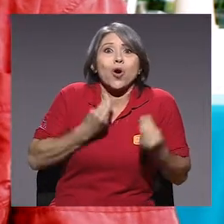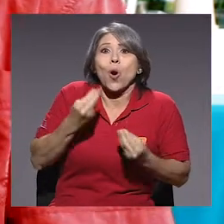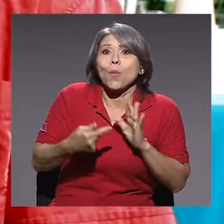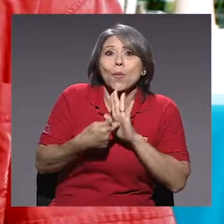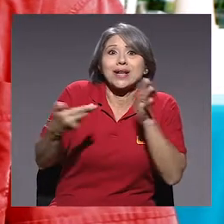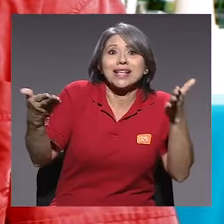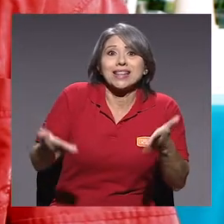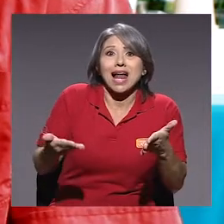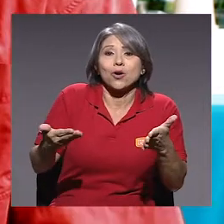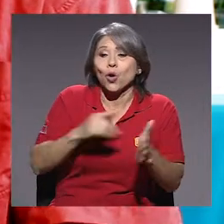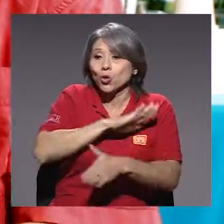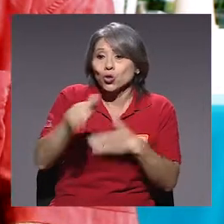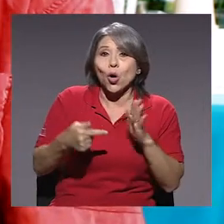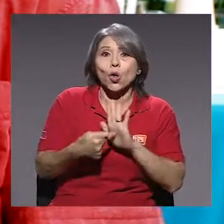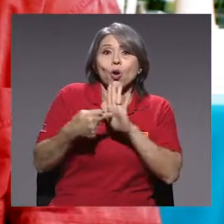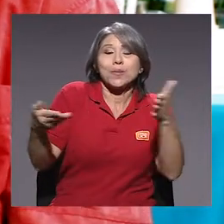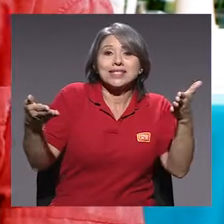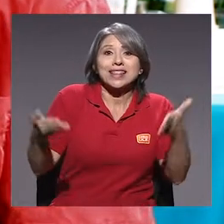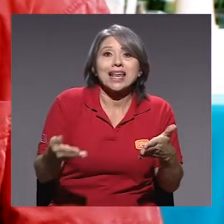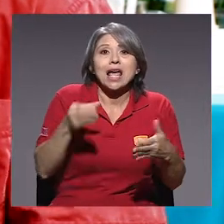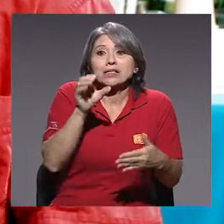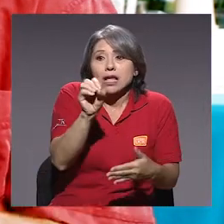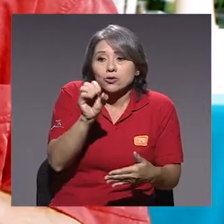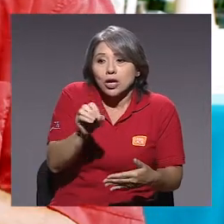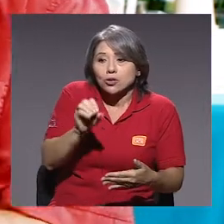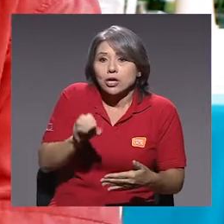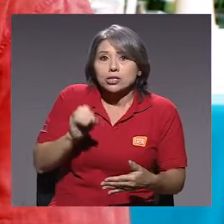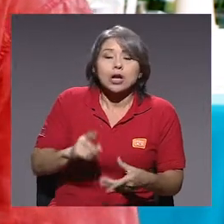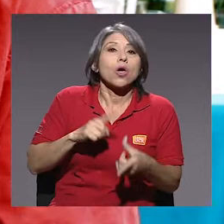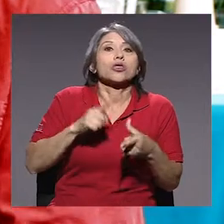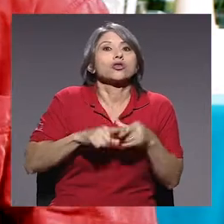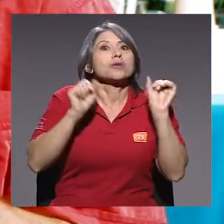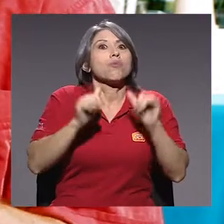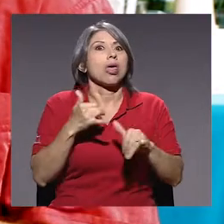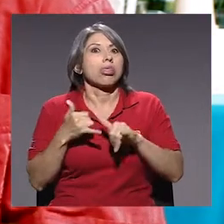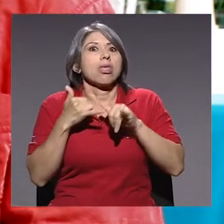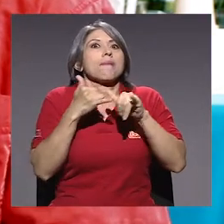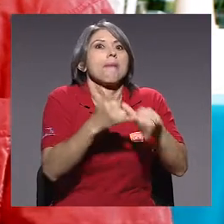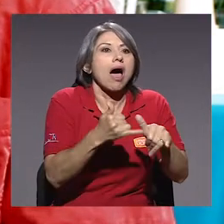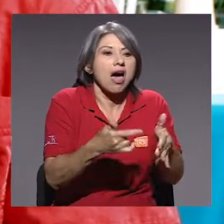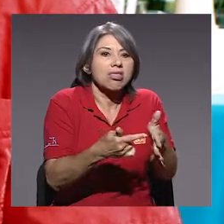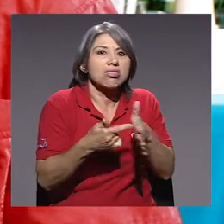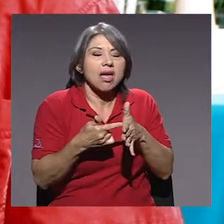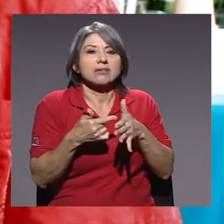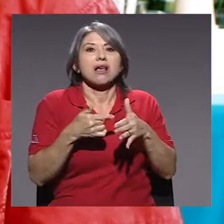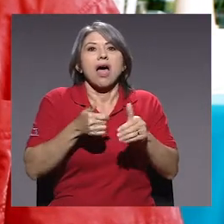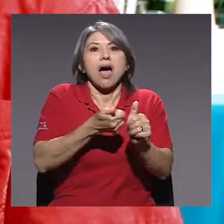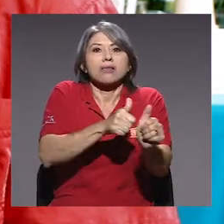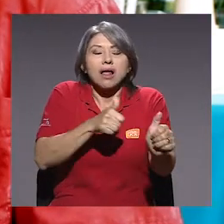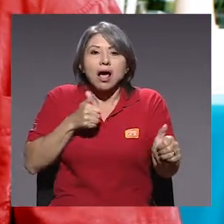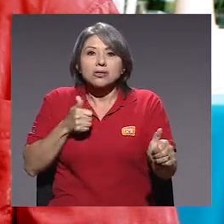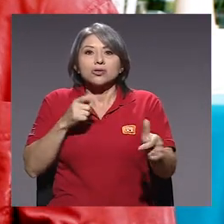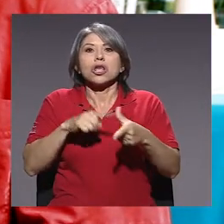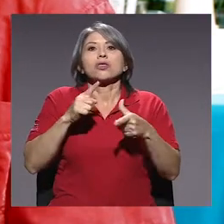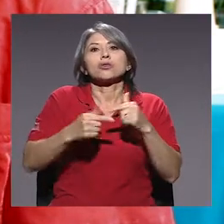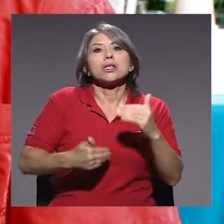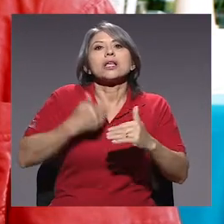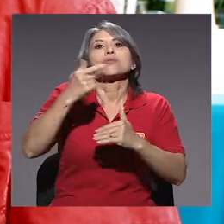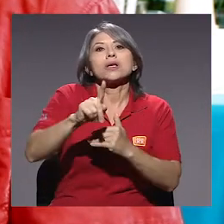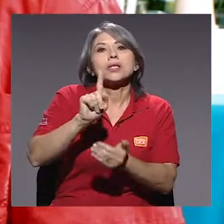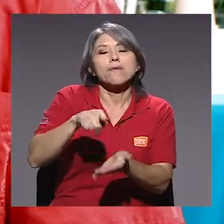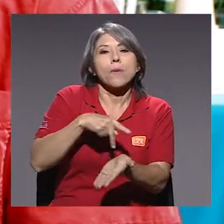presentaría todo en ceros y me expongo además a demandas, a atrasos, a etcétera, que todo se refleja en multa